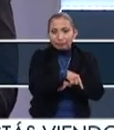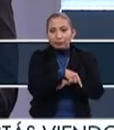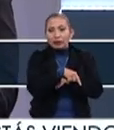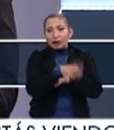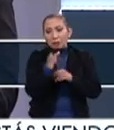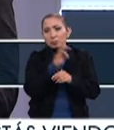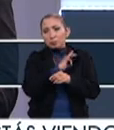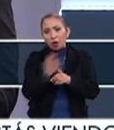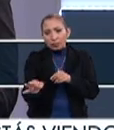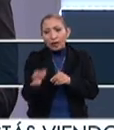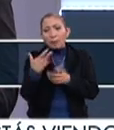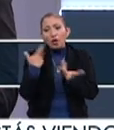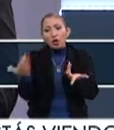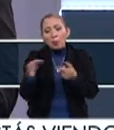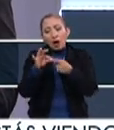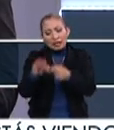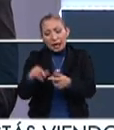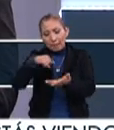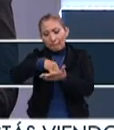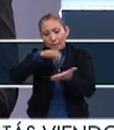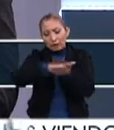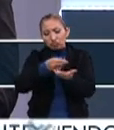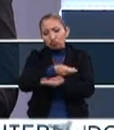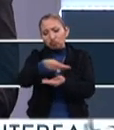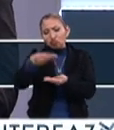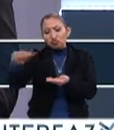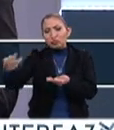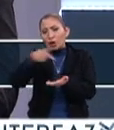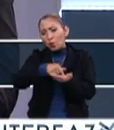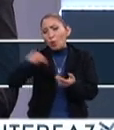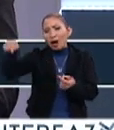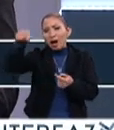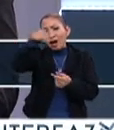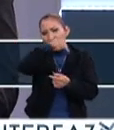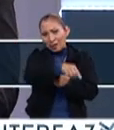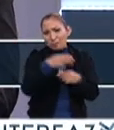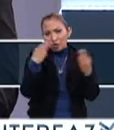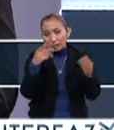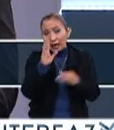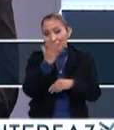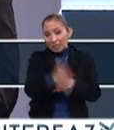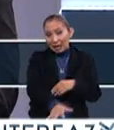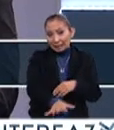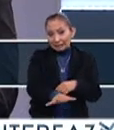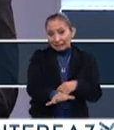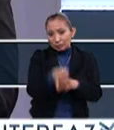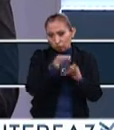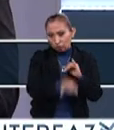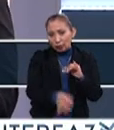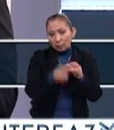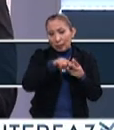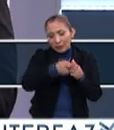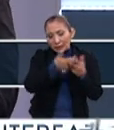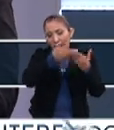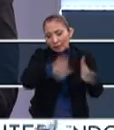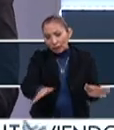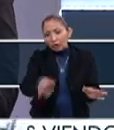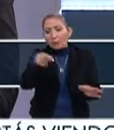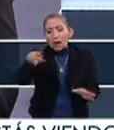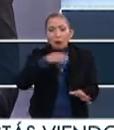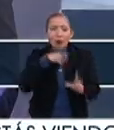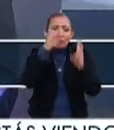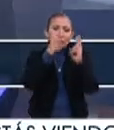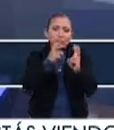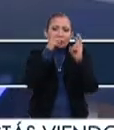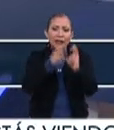Y podemos, bueno, esa guía va a estar imprenta, se va a estar disponible en las sedes a partir del 10, ¿no? El mismo día que se abre el abierto. Pero la pueden